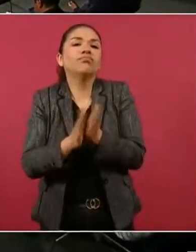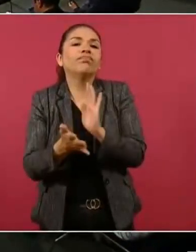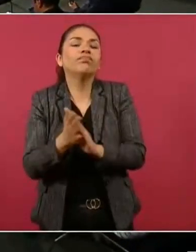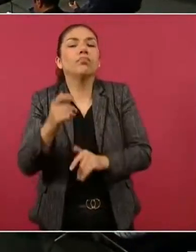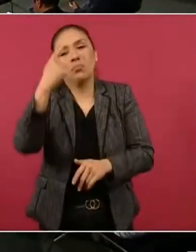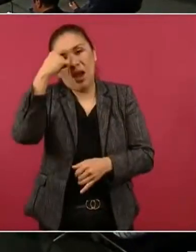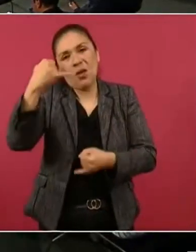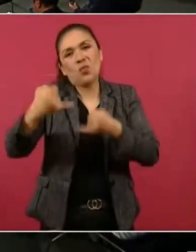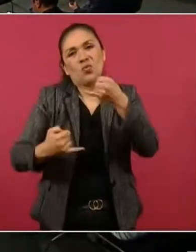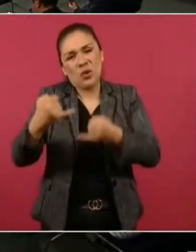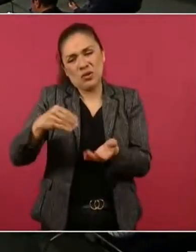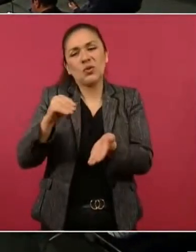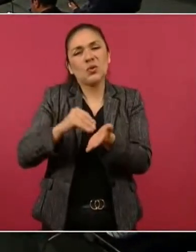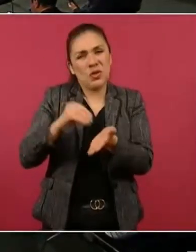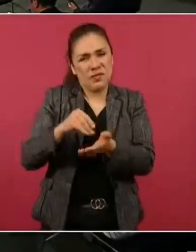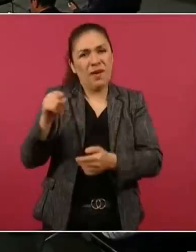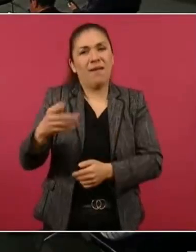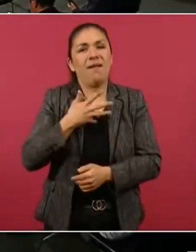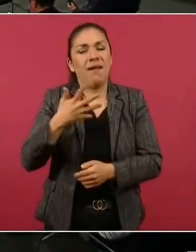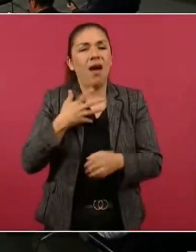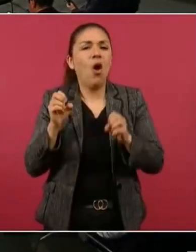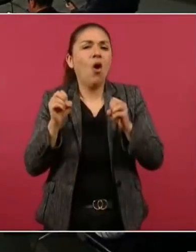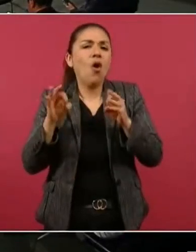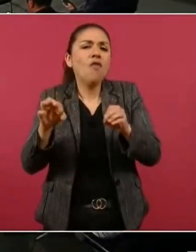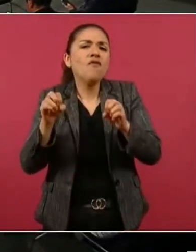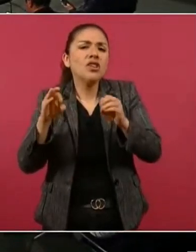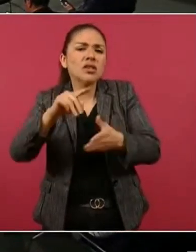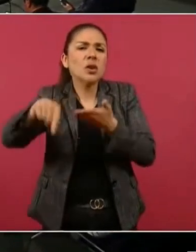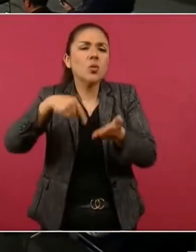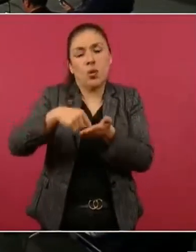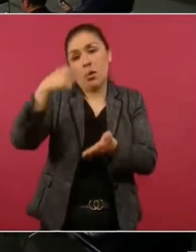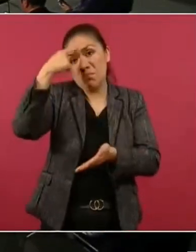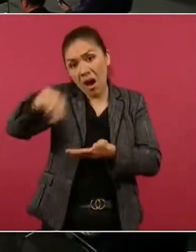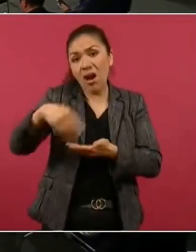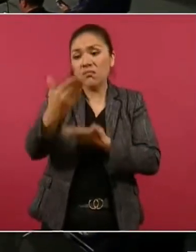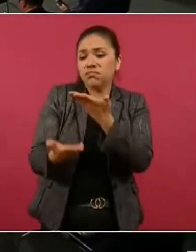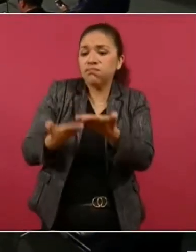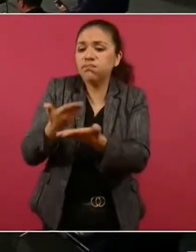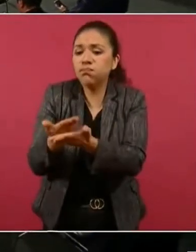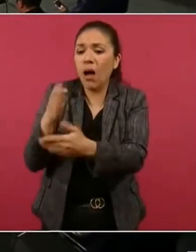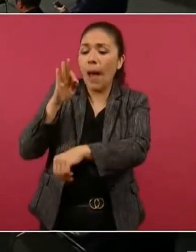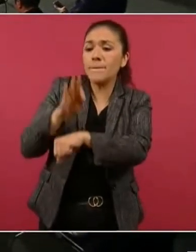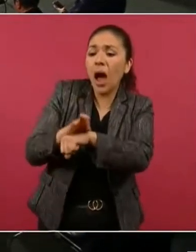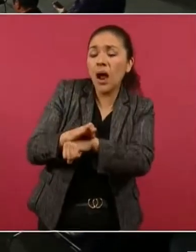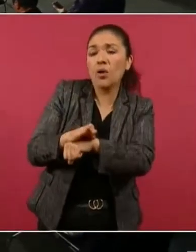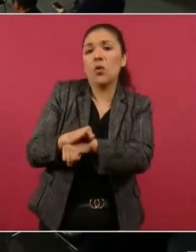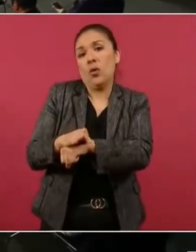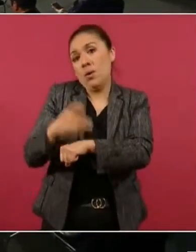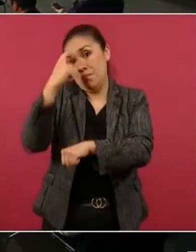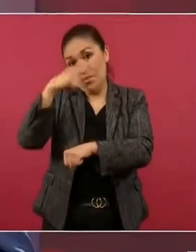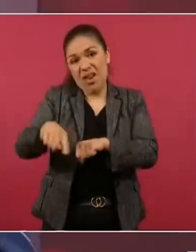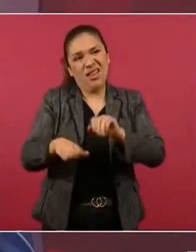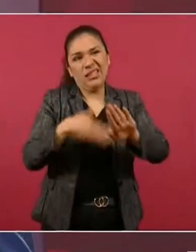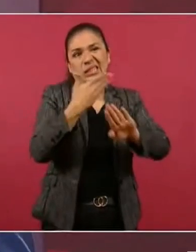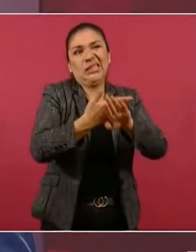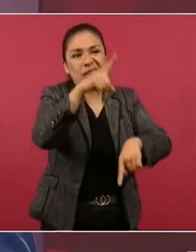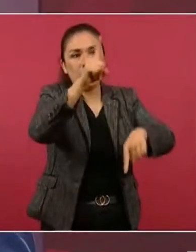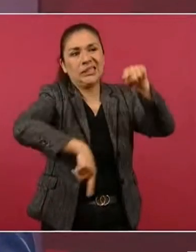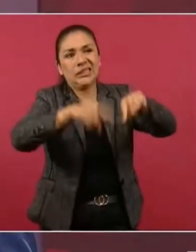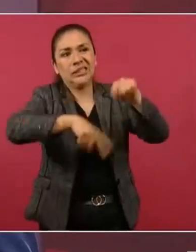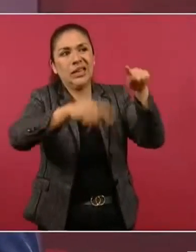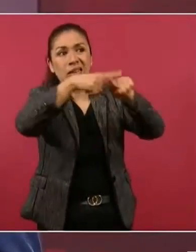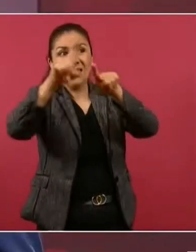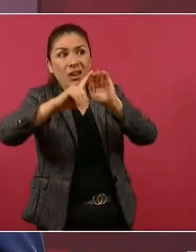tiene despachos para estar presentando amparos en contra de las obras nuestras